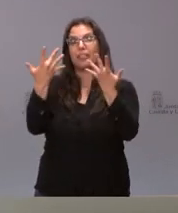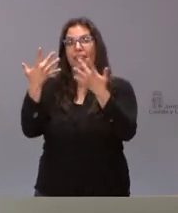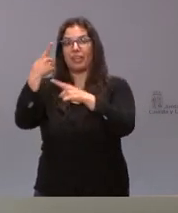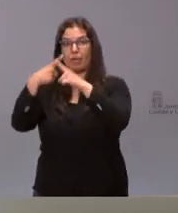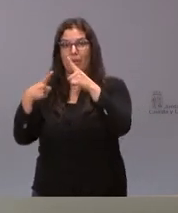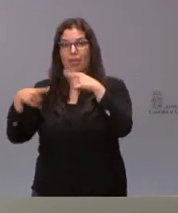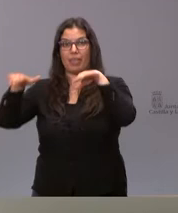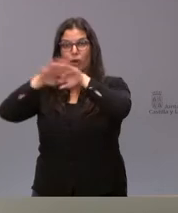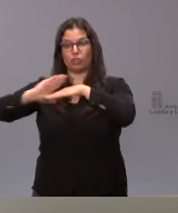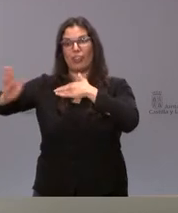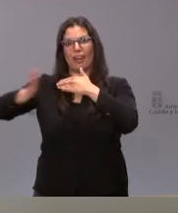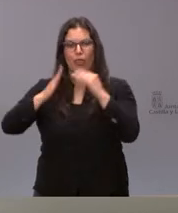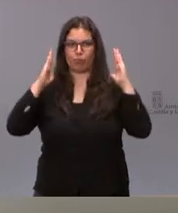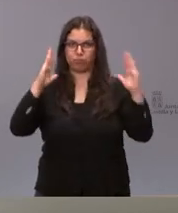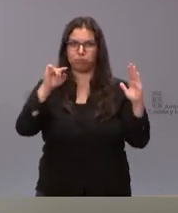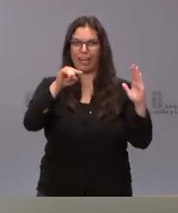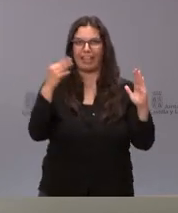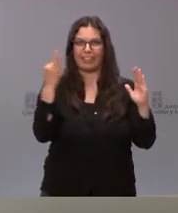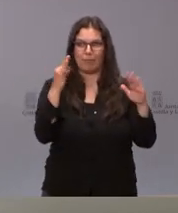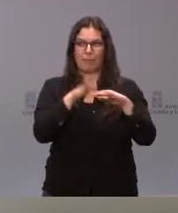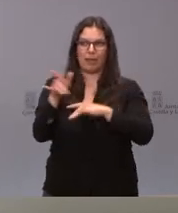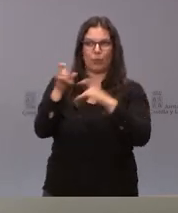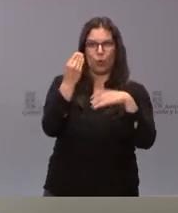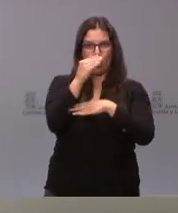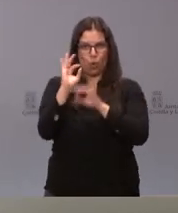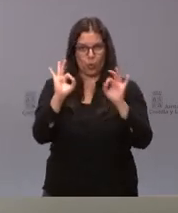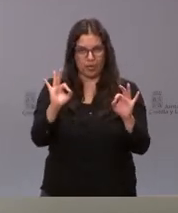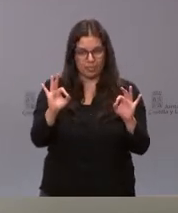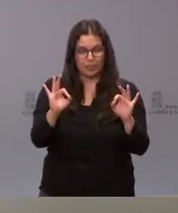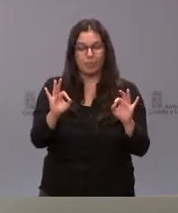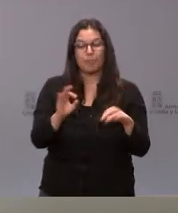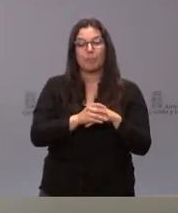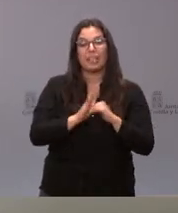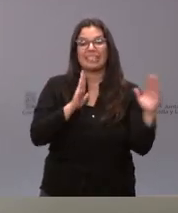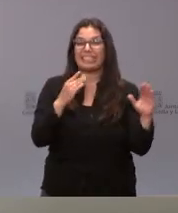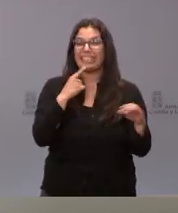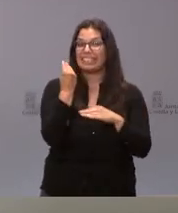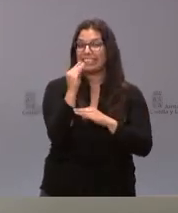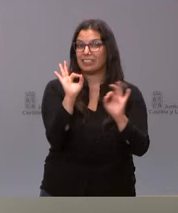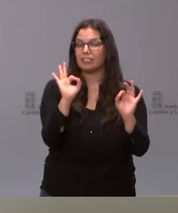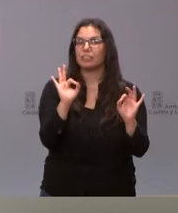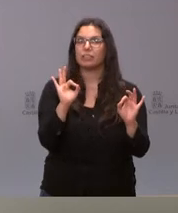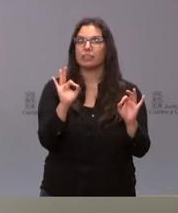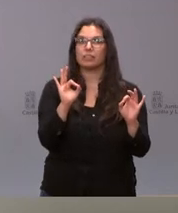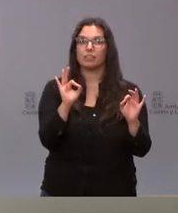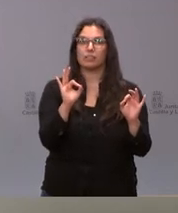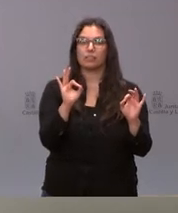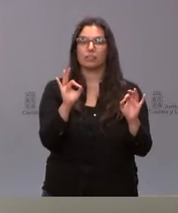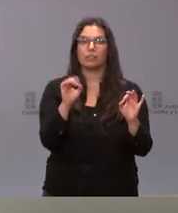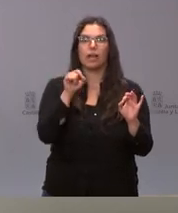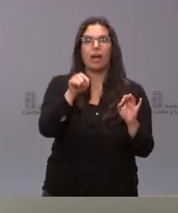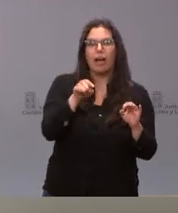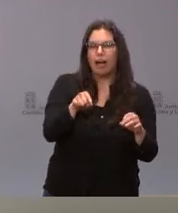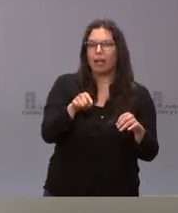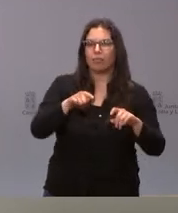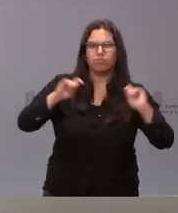apertura de cierre o de financiación. Durante estas sesiones de juventud no podrán expenderse exhibirse o